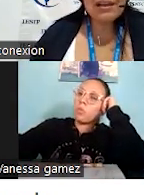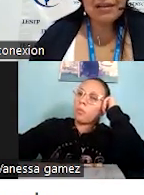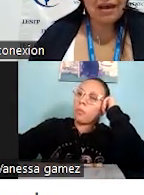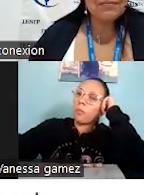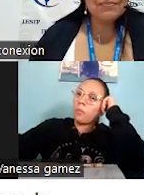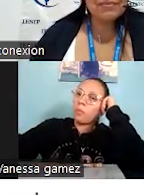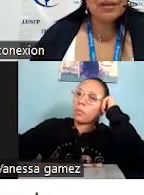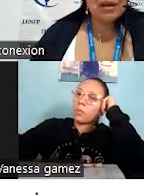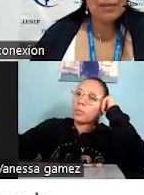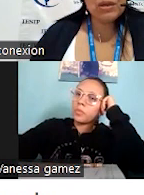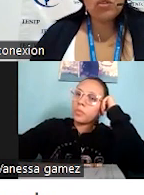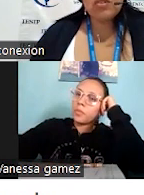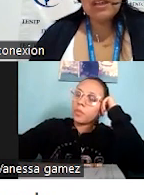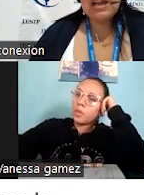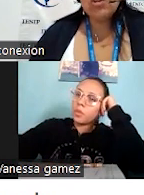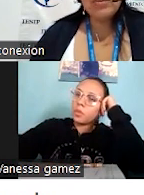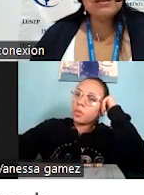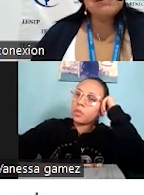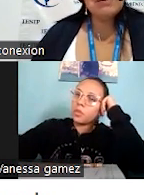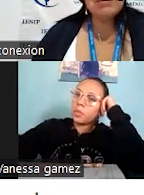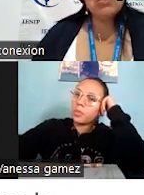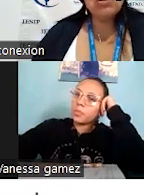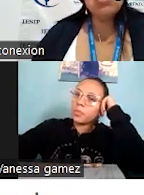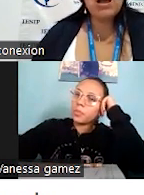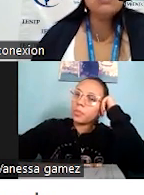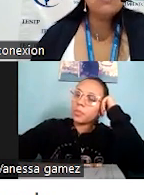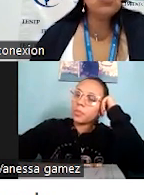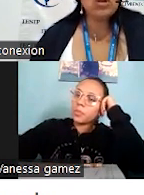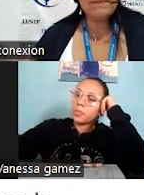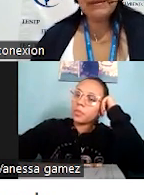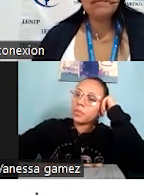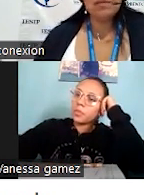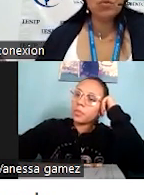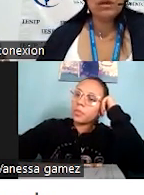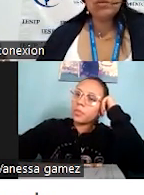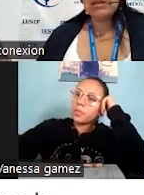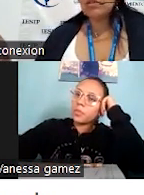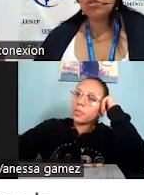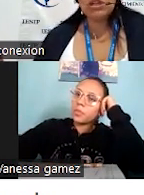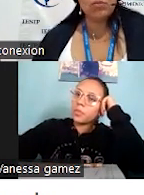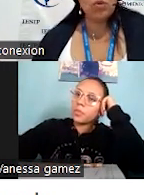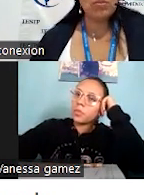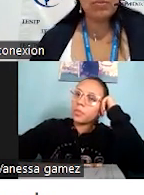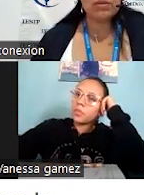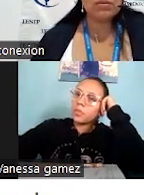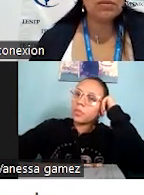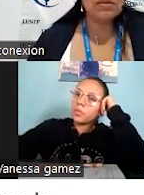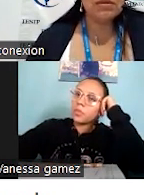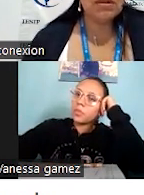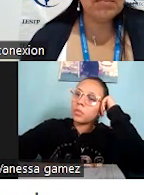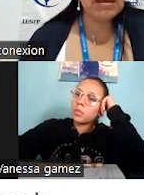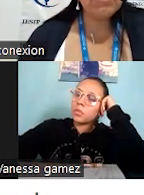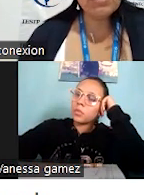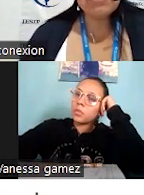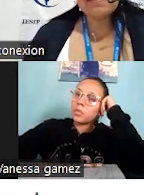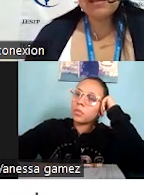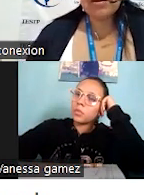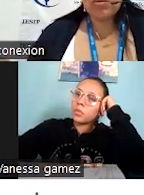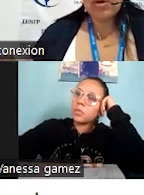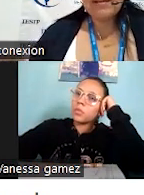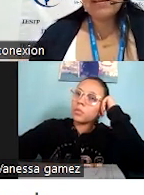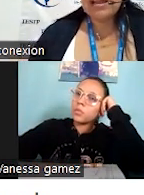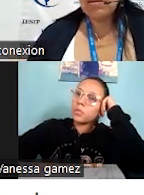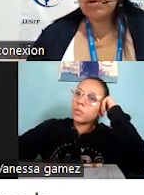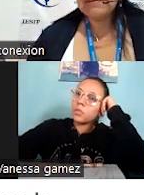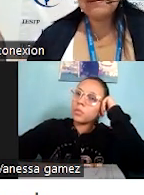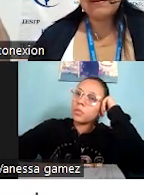Eso es calidad. Pero entonces llegan, no, mira, se reventó el tubo. Ay, señora, espérese, porque ahorita no tenemos el plomero. Ve a ver, este,